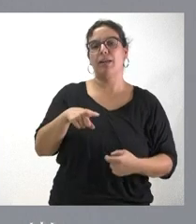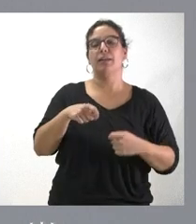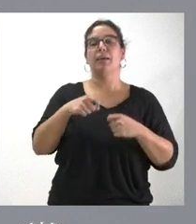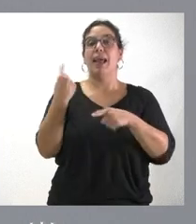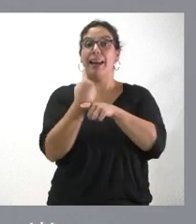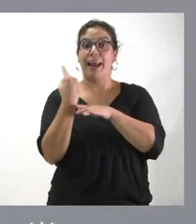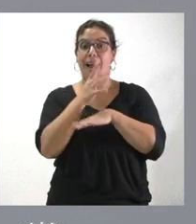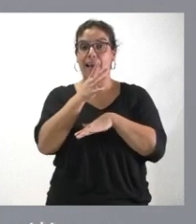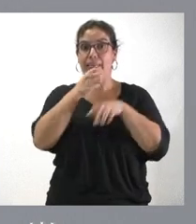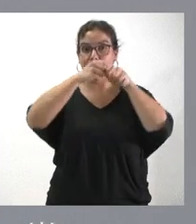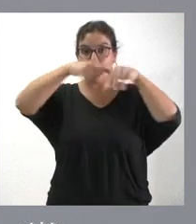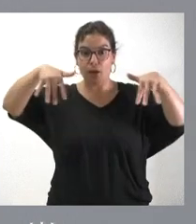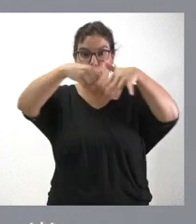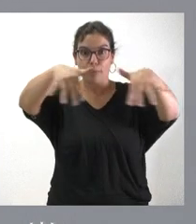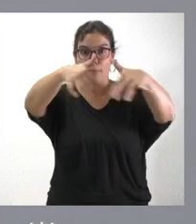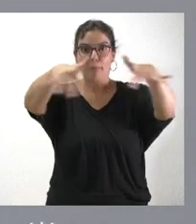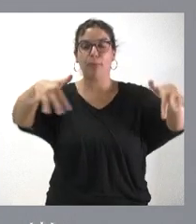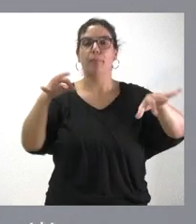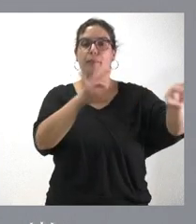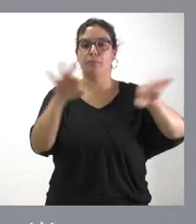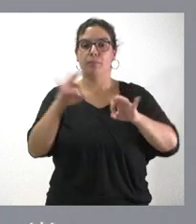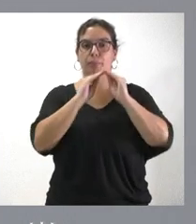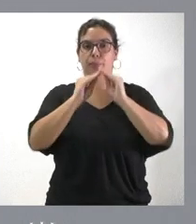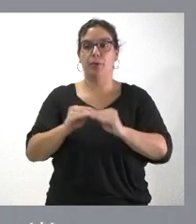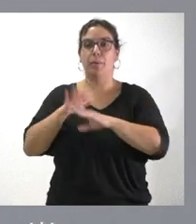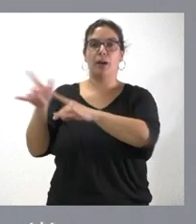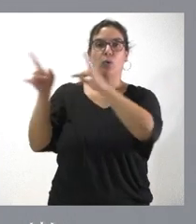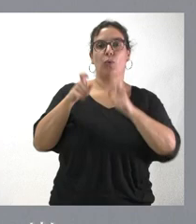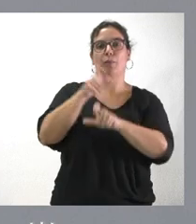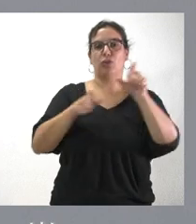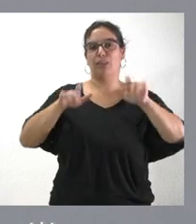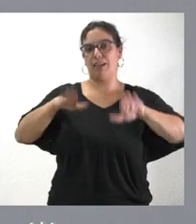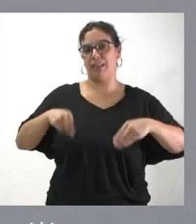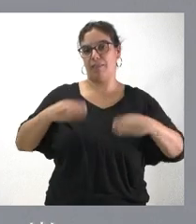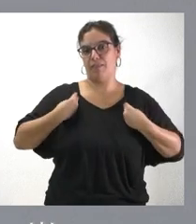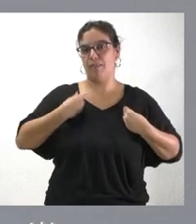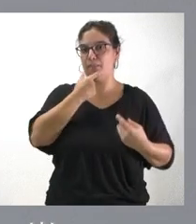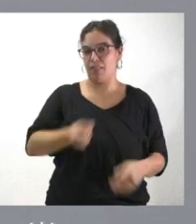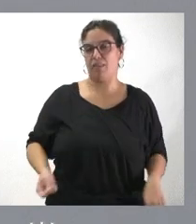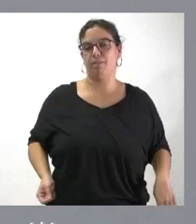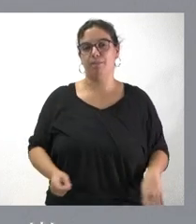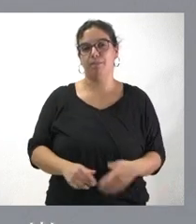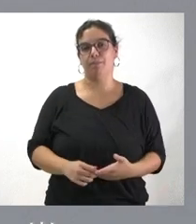nuestra comunidad autónoma y, por tanto, es un elemento que nos permite, a su vez, fijar población en Castilla y León. Bueno,